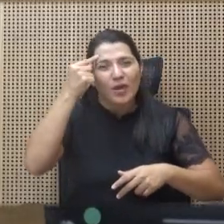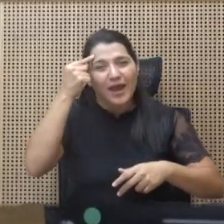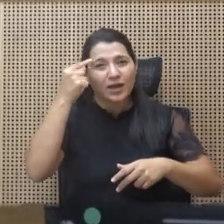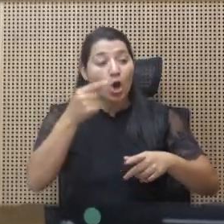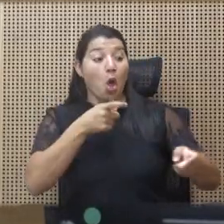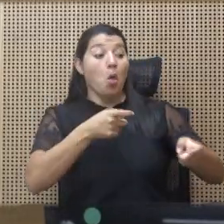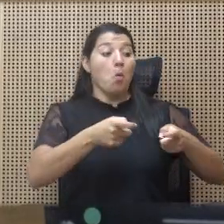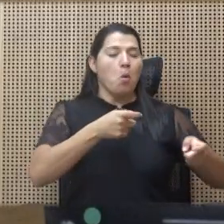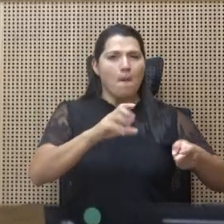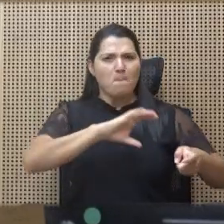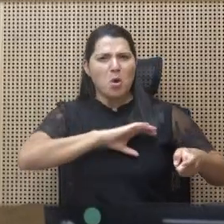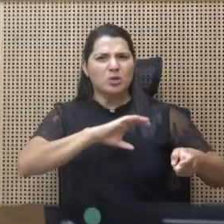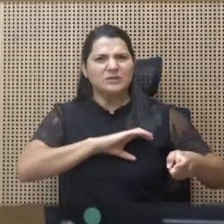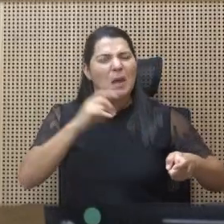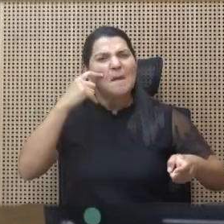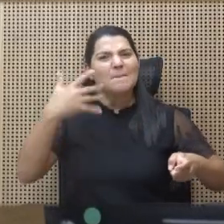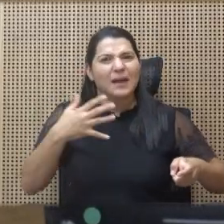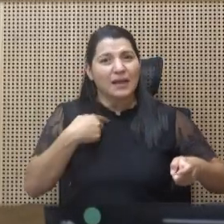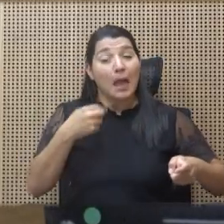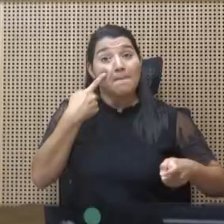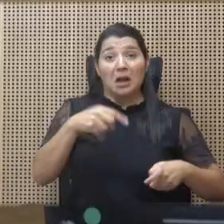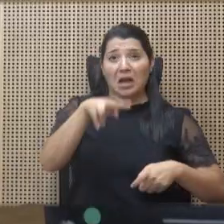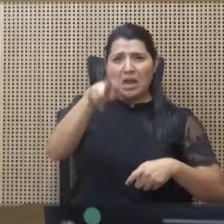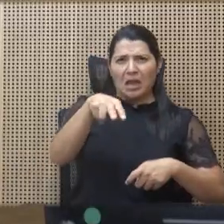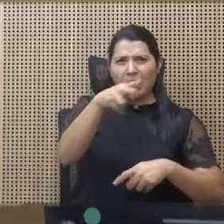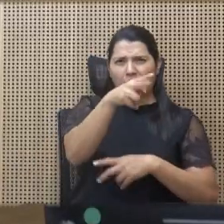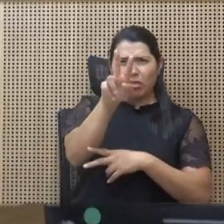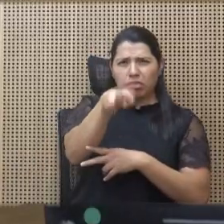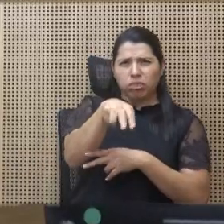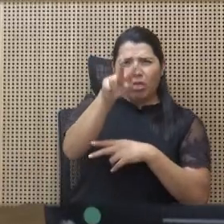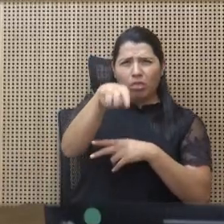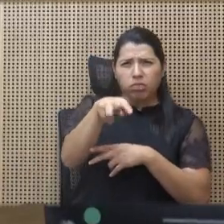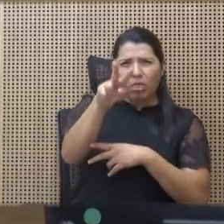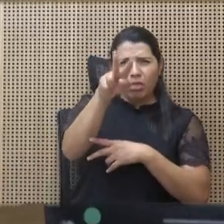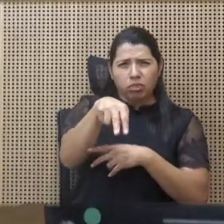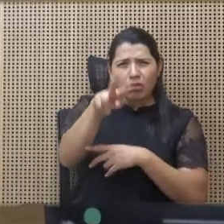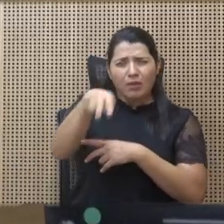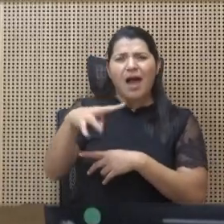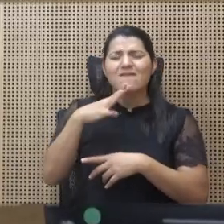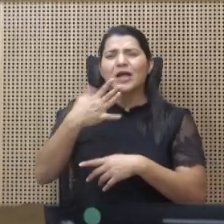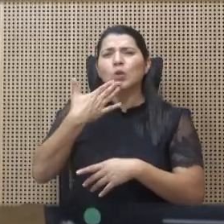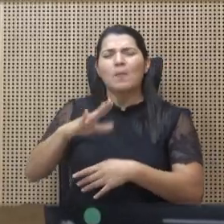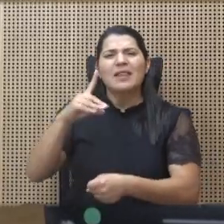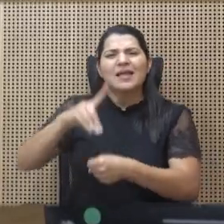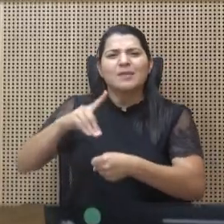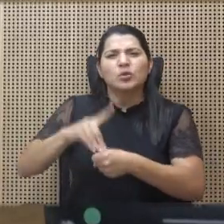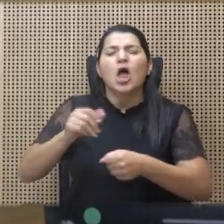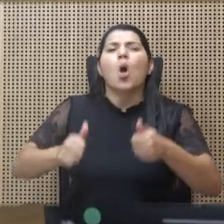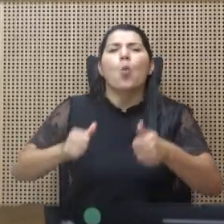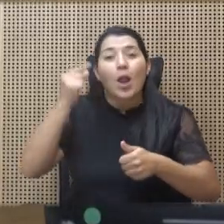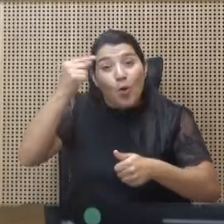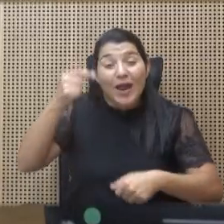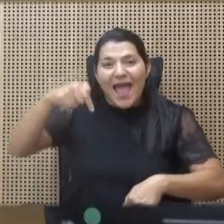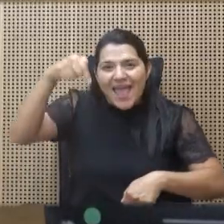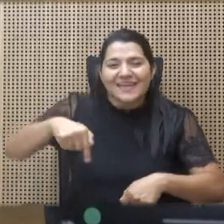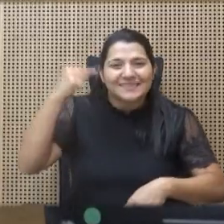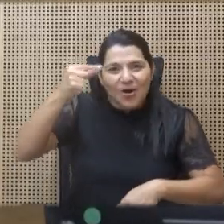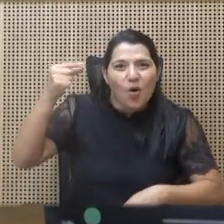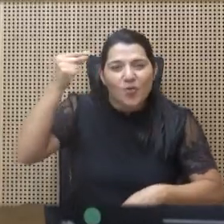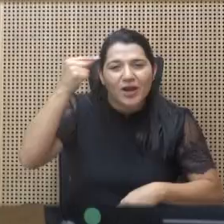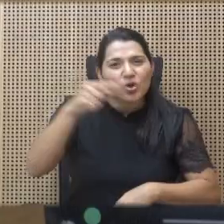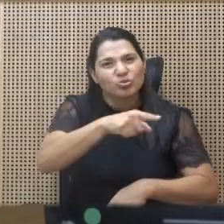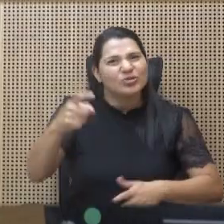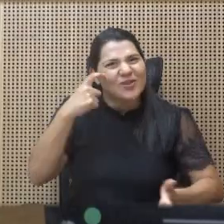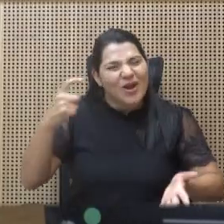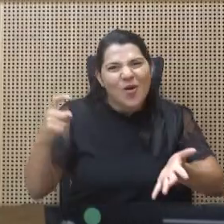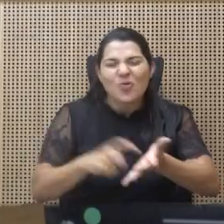poder ponerlos a leer en un teleprompter hablando mal de las diputaciones? Este gobierno reconozca lo que son,